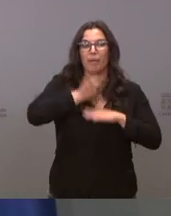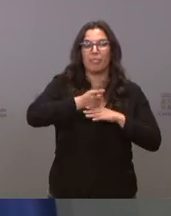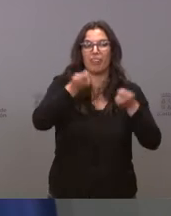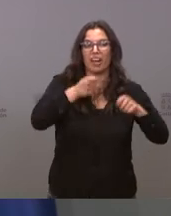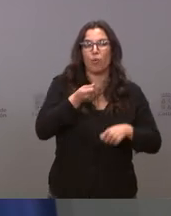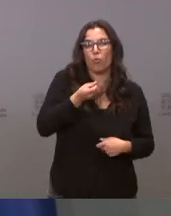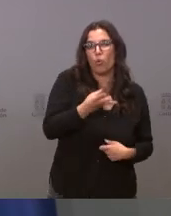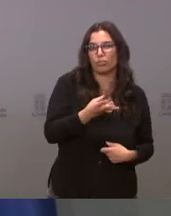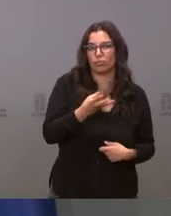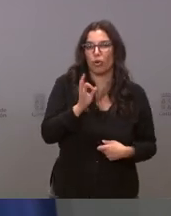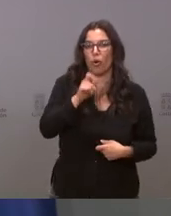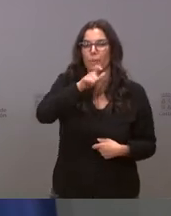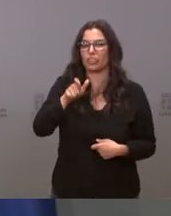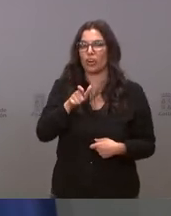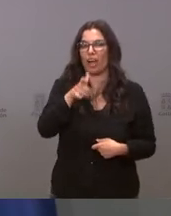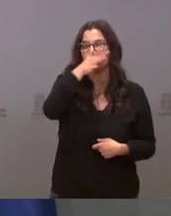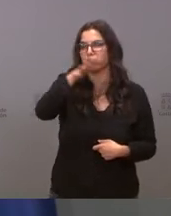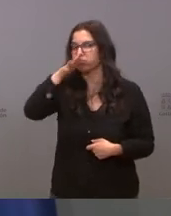a cuánta gente molestamos